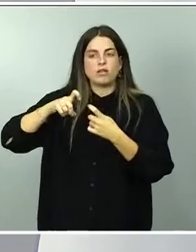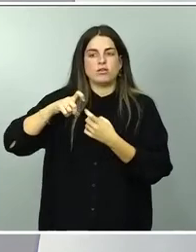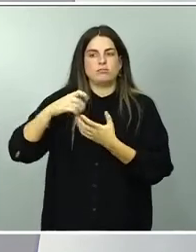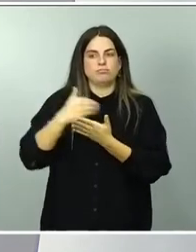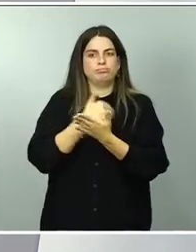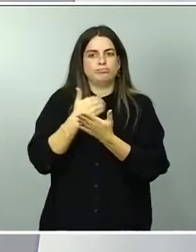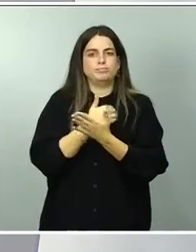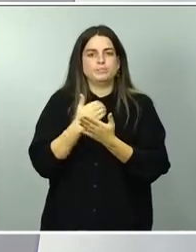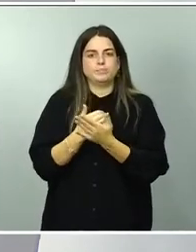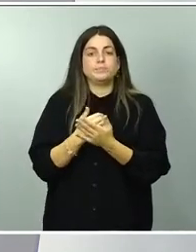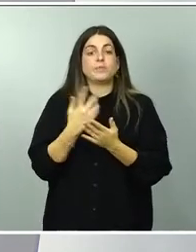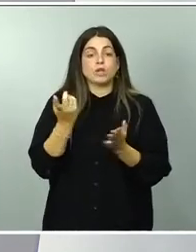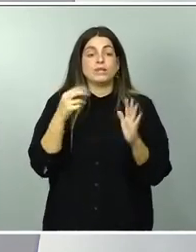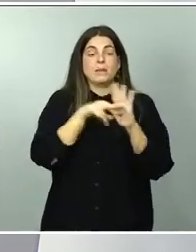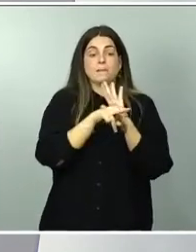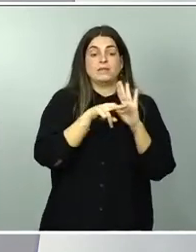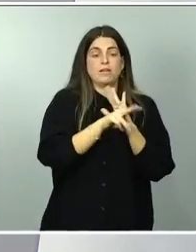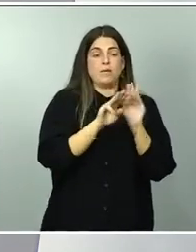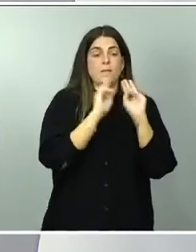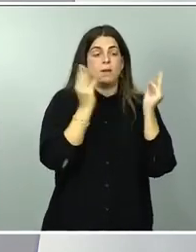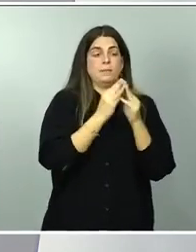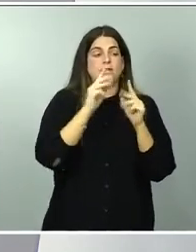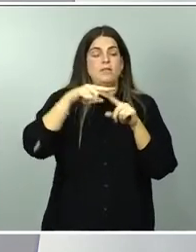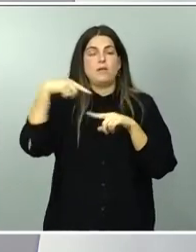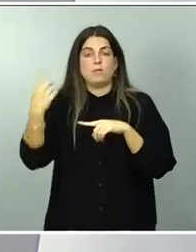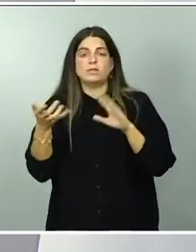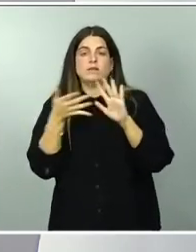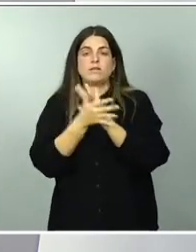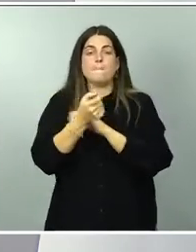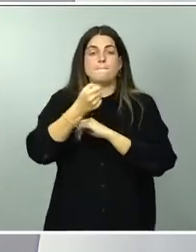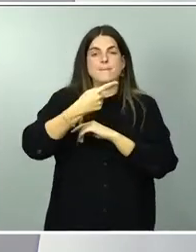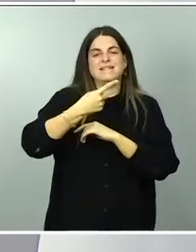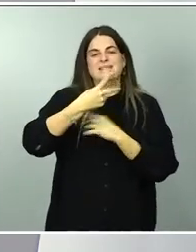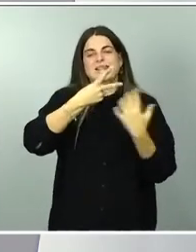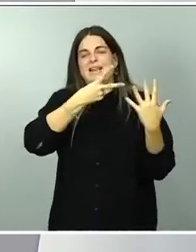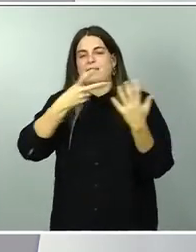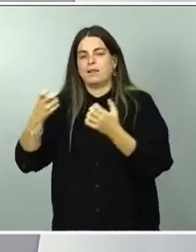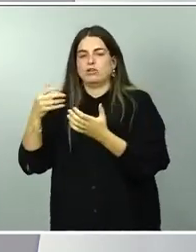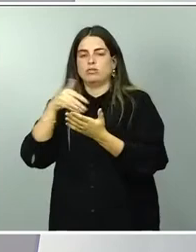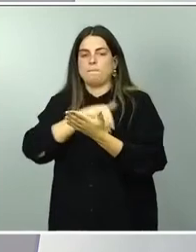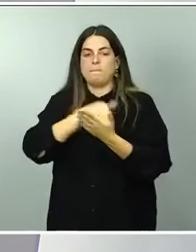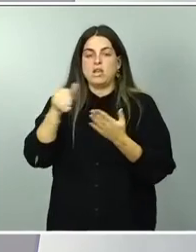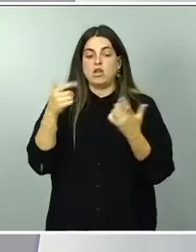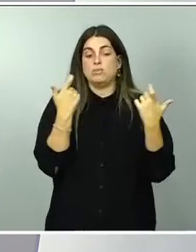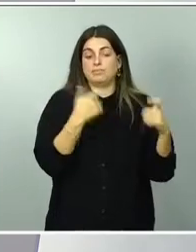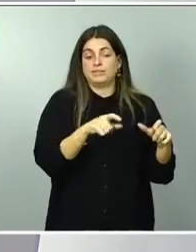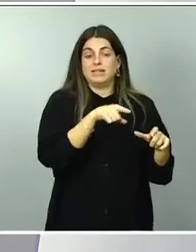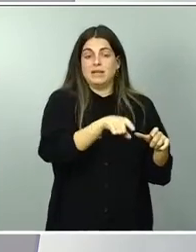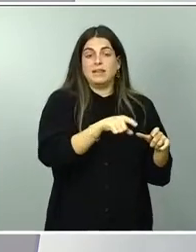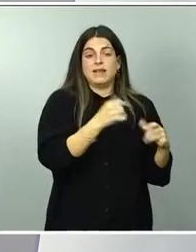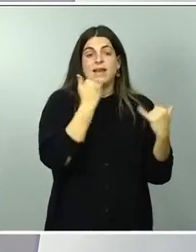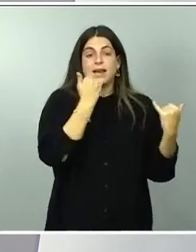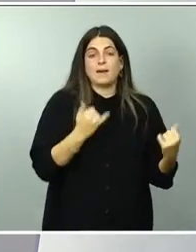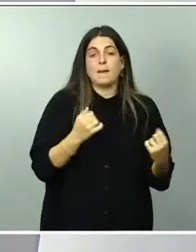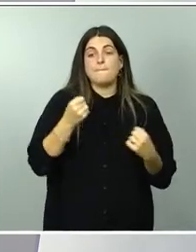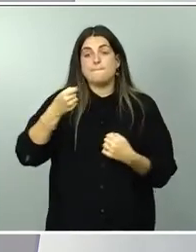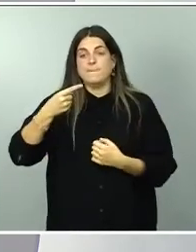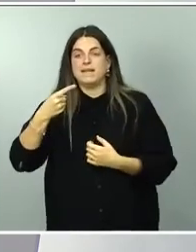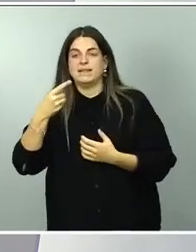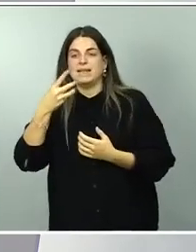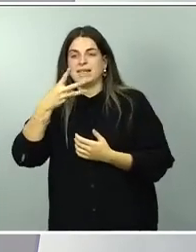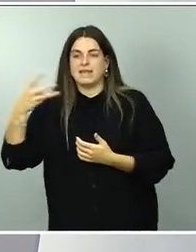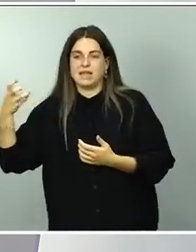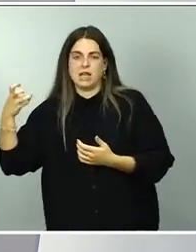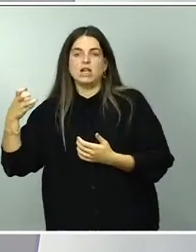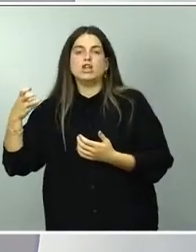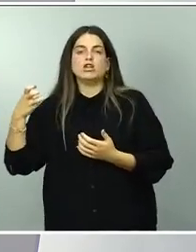tramitación parlamentaria, eran de 1.700 millones, caso de las energéticas, 1.300 millones, en el caso de la